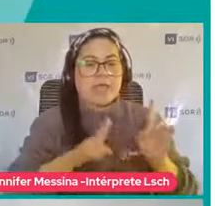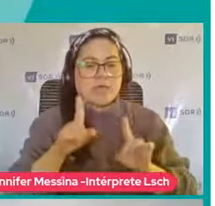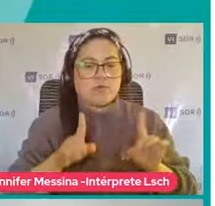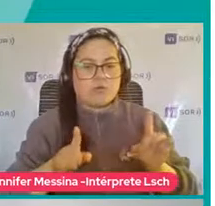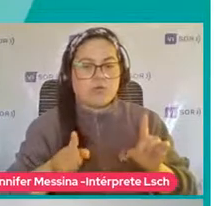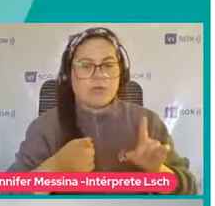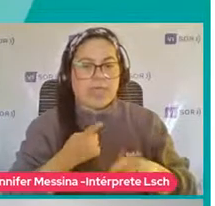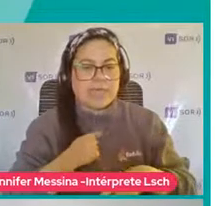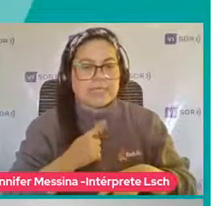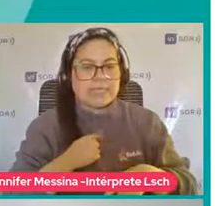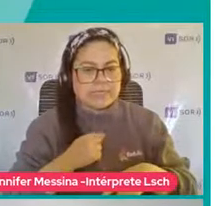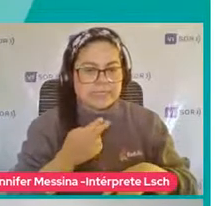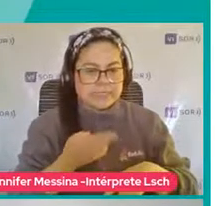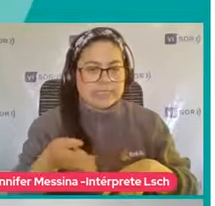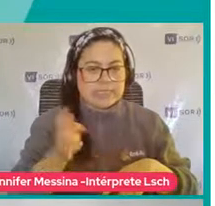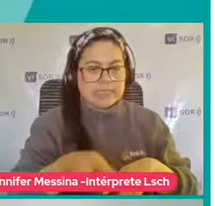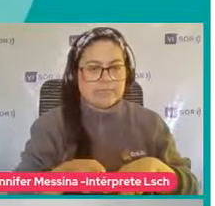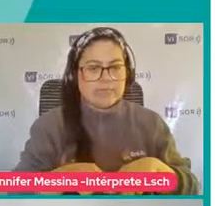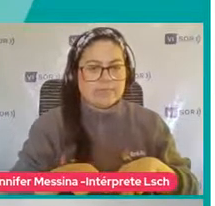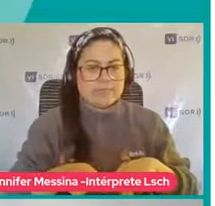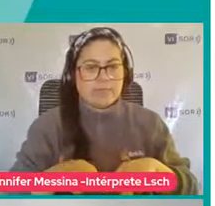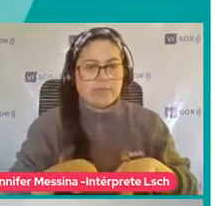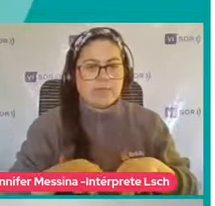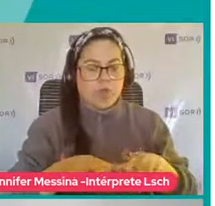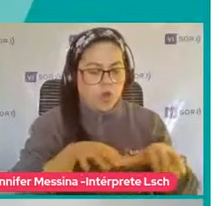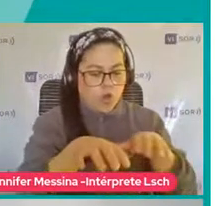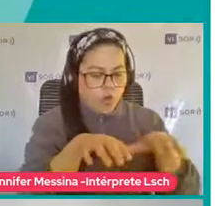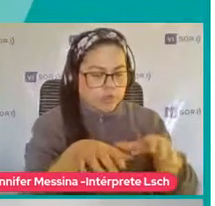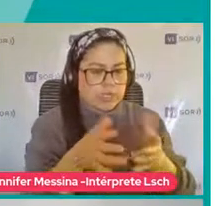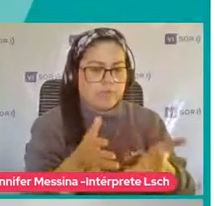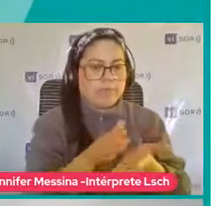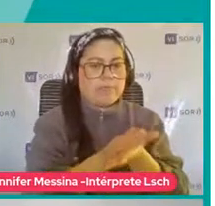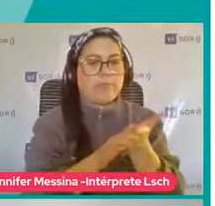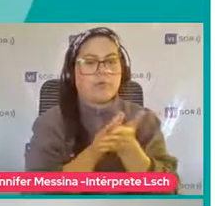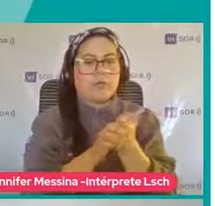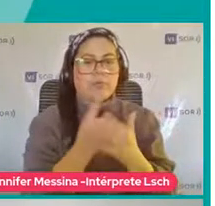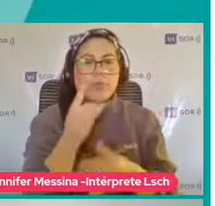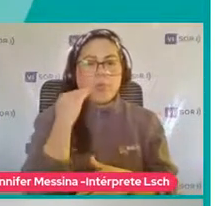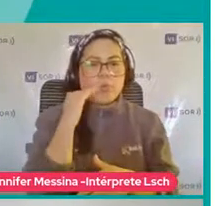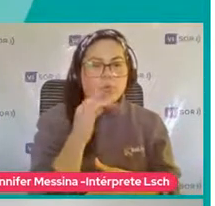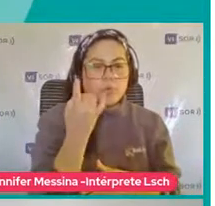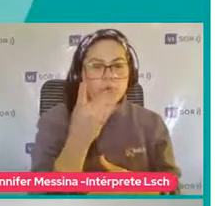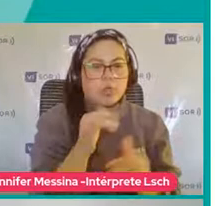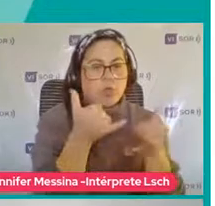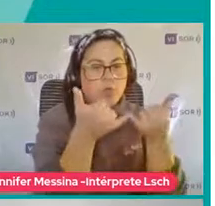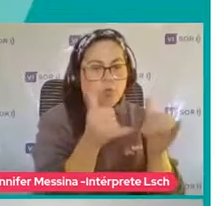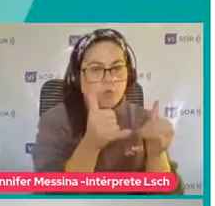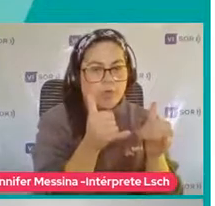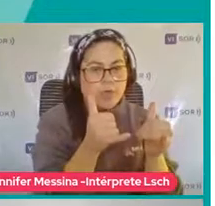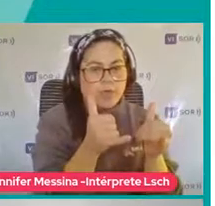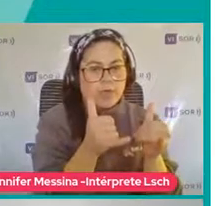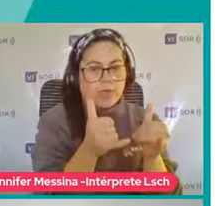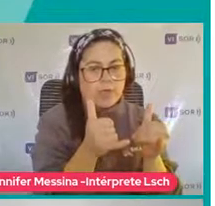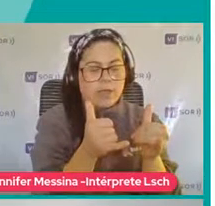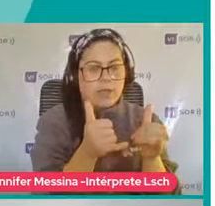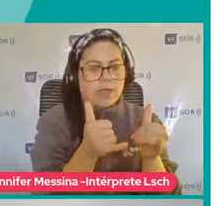Repetitivos Puede ser En partes Del objeto Por ejemplo Un niño Que solo juegue Con la rueda Del